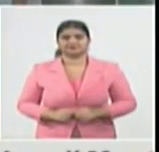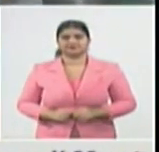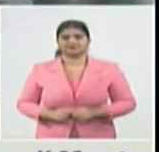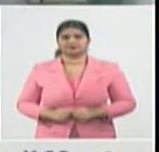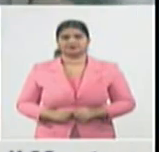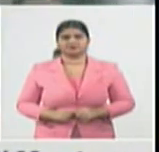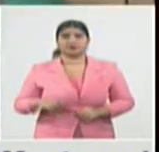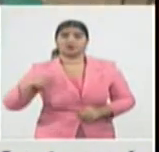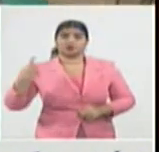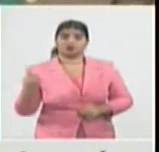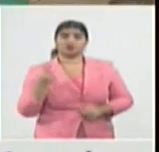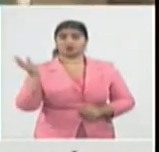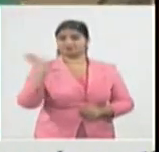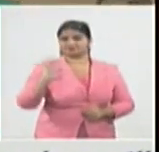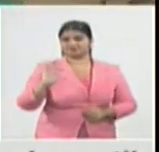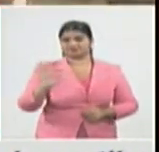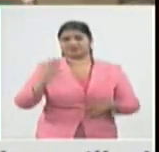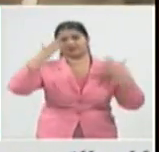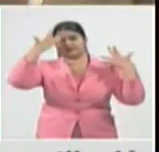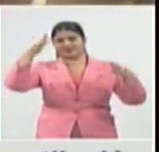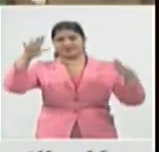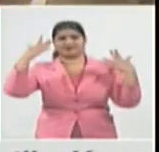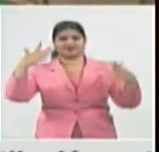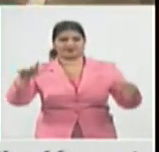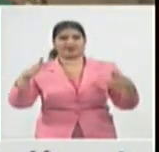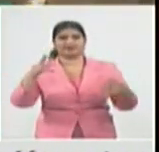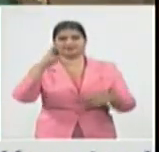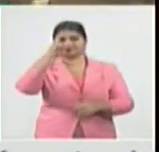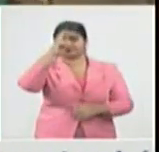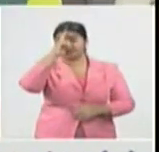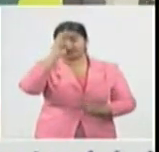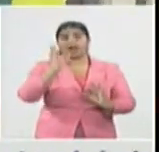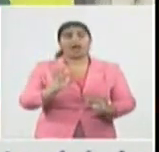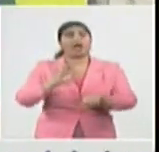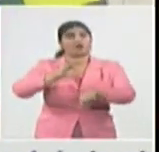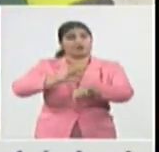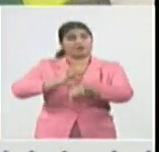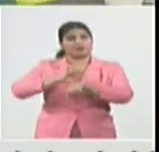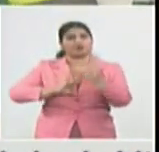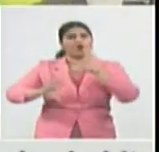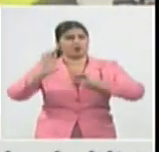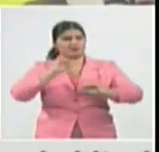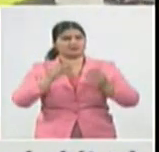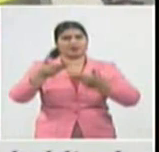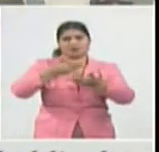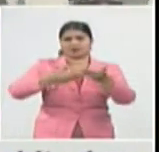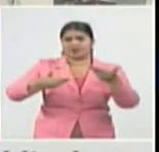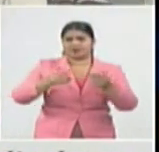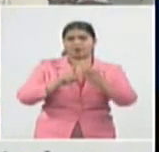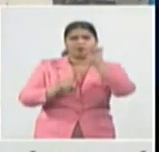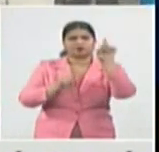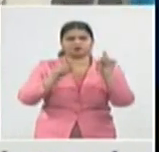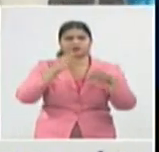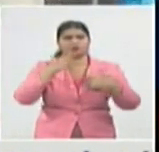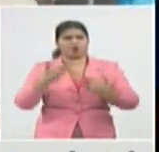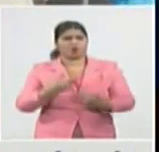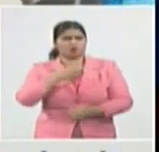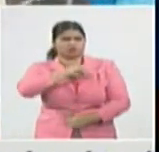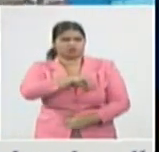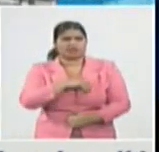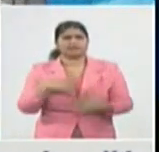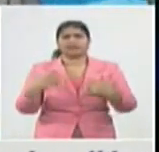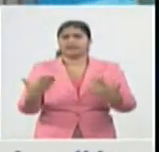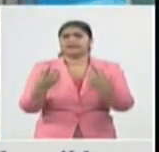a los pacientes con un aplauso conversamos con los pacientes cuando están hospitalizados les preguntamos sus necesidades hablamos